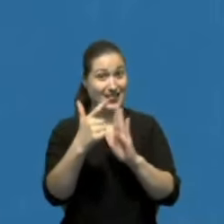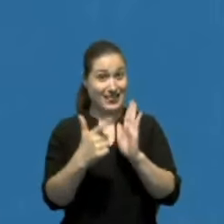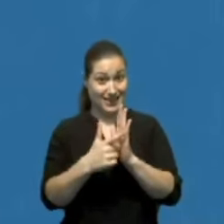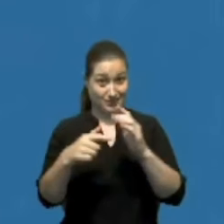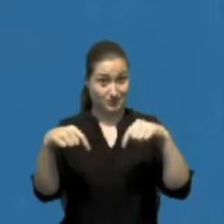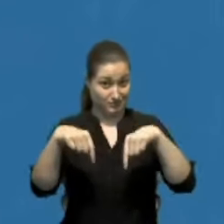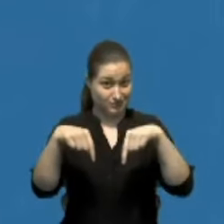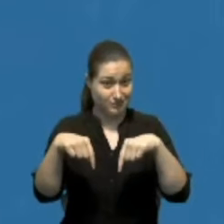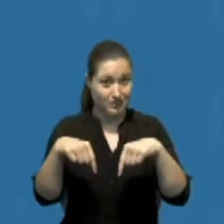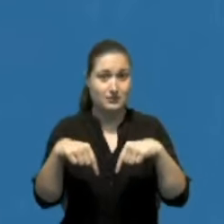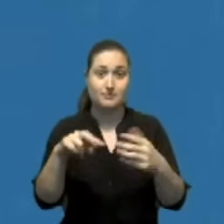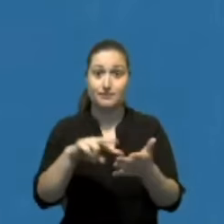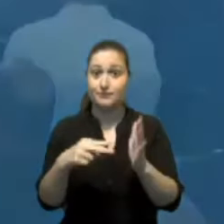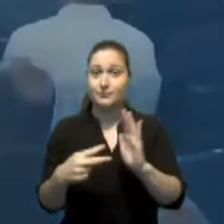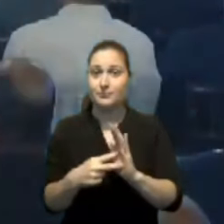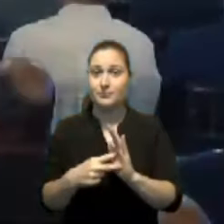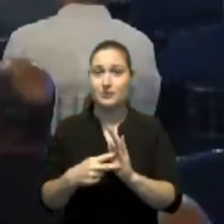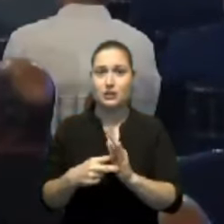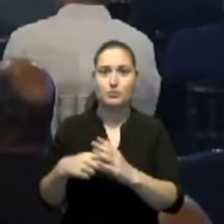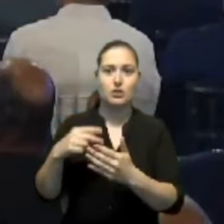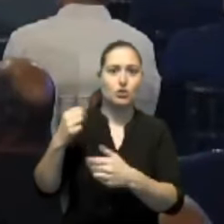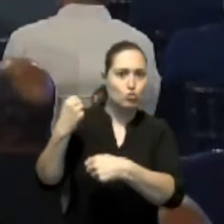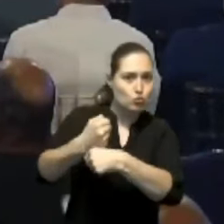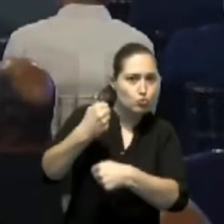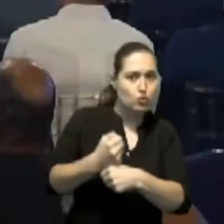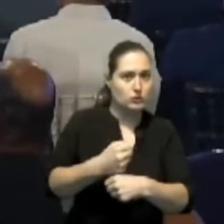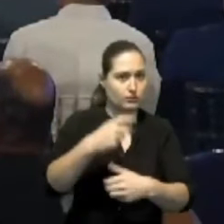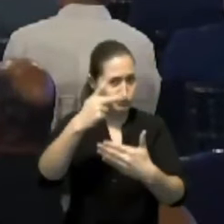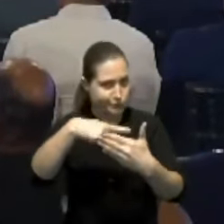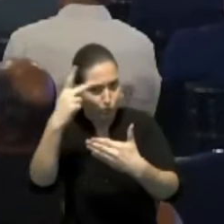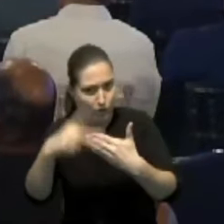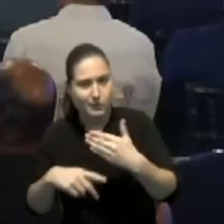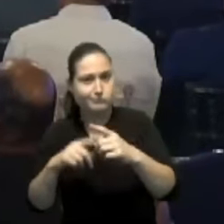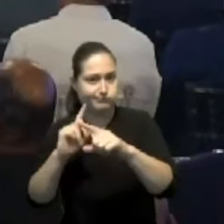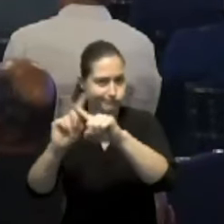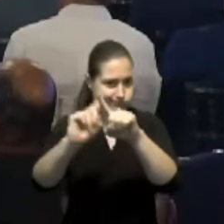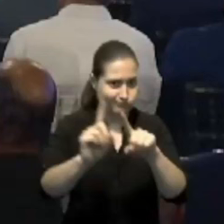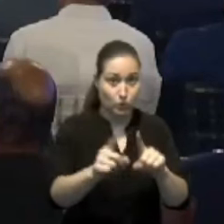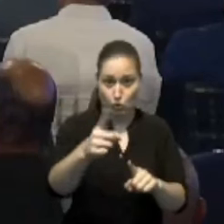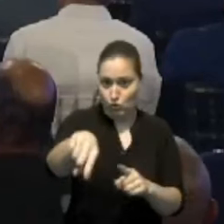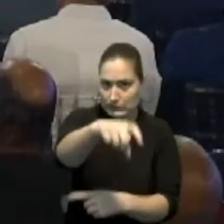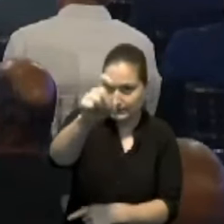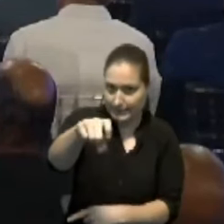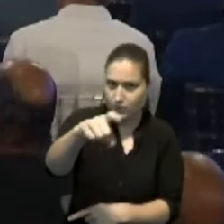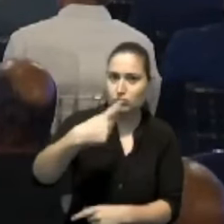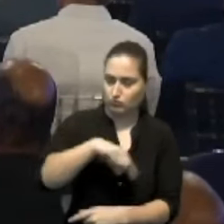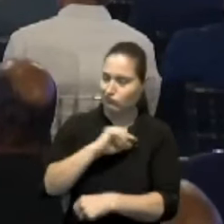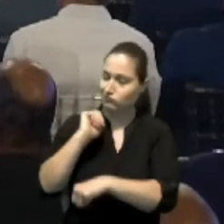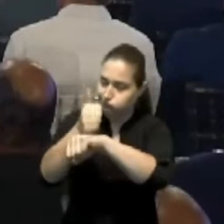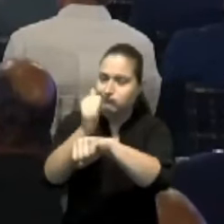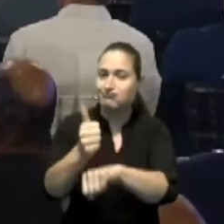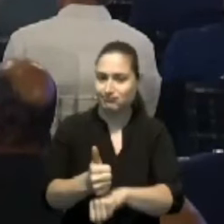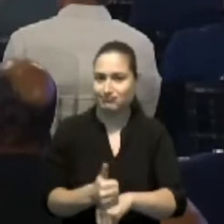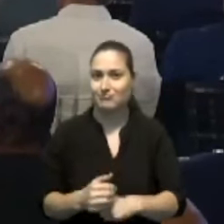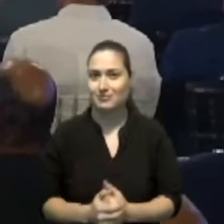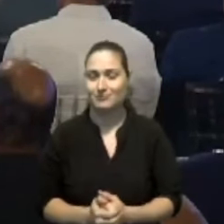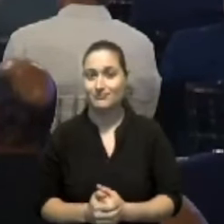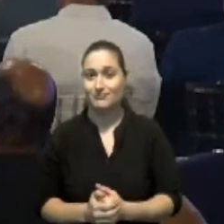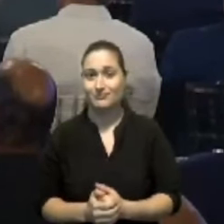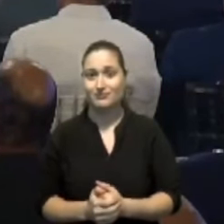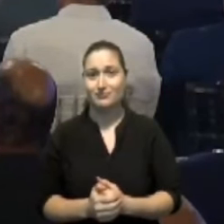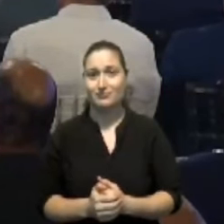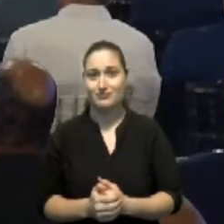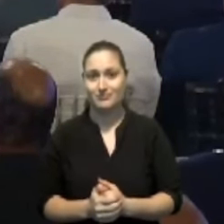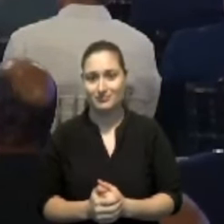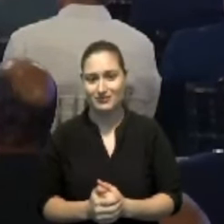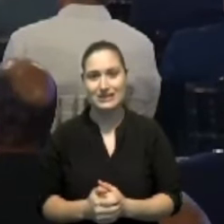realización de una serie de obras y programas que son demandados por la población. La falta de una infraestructura